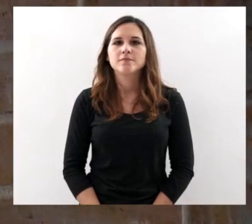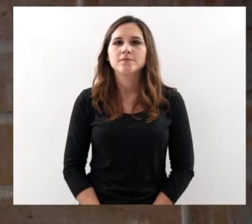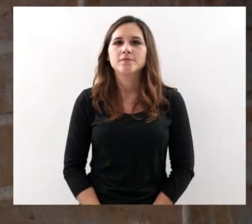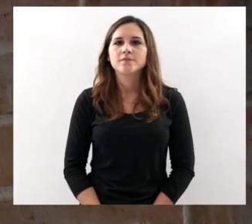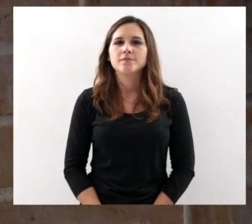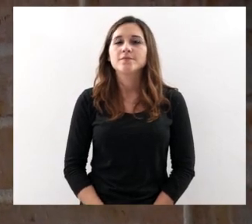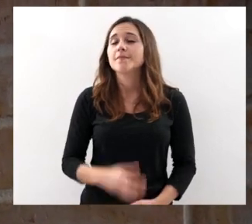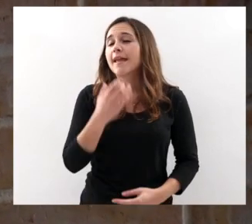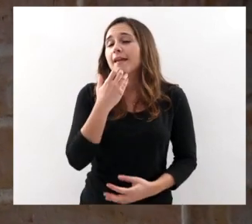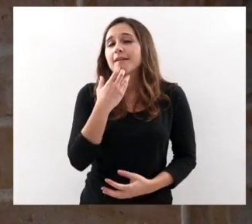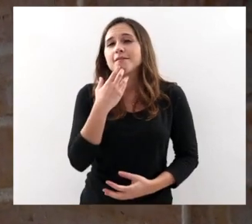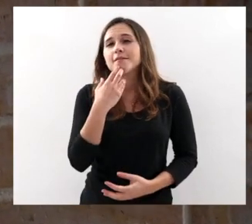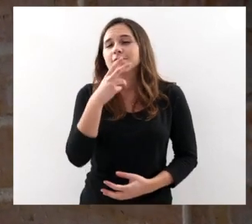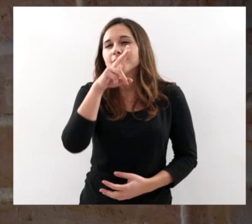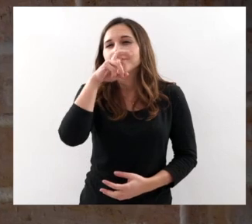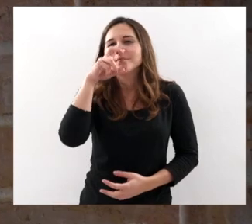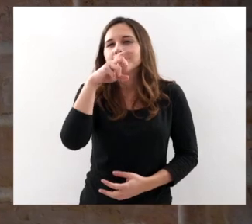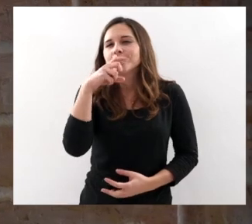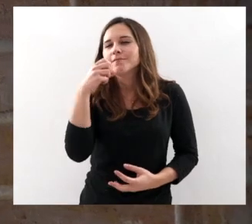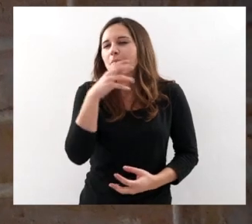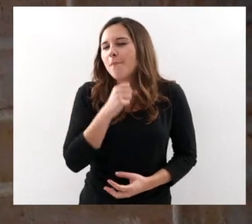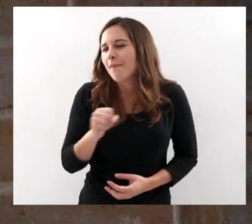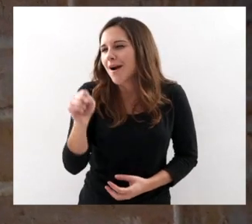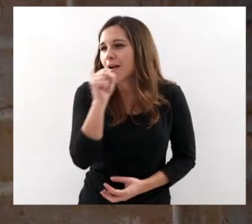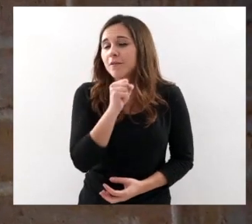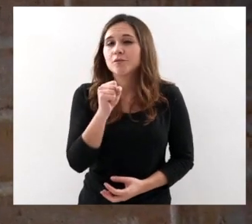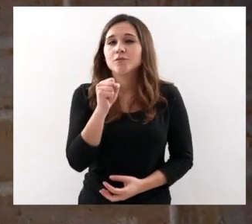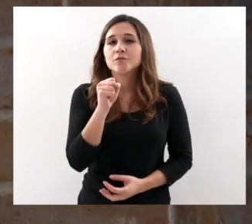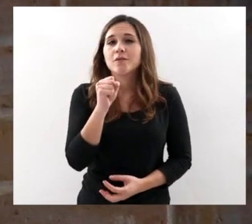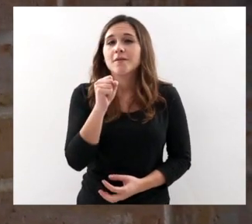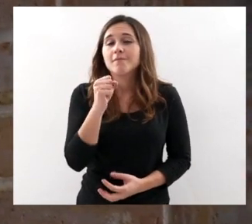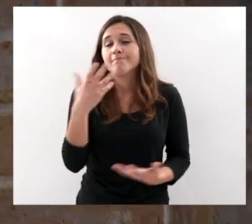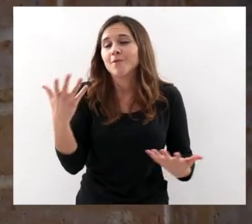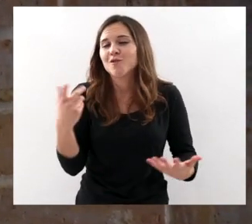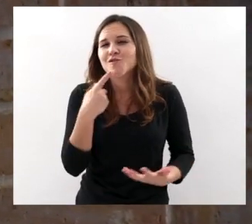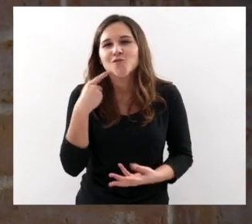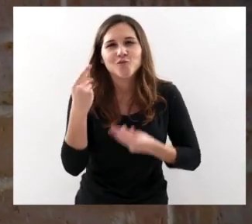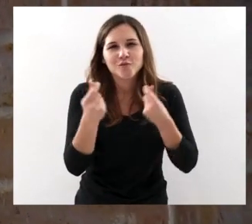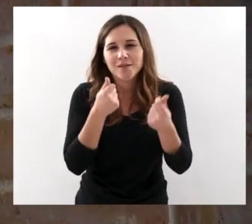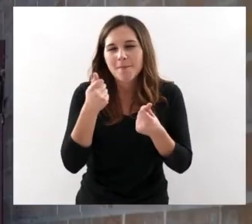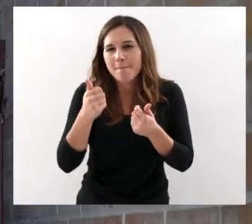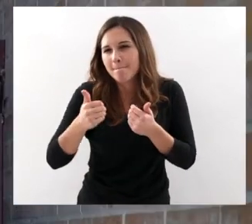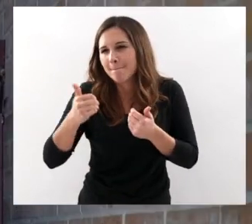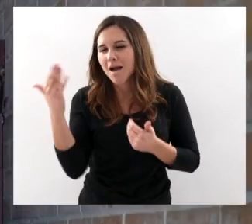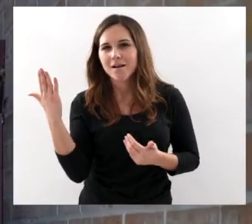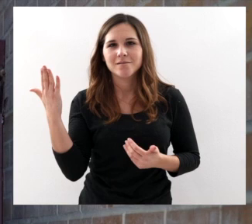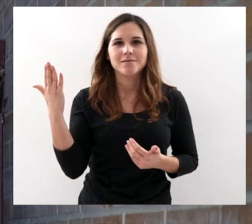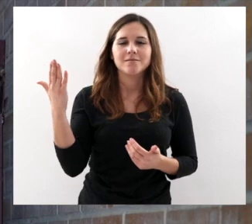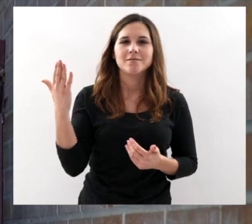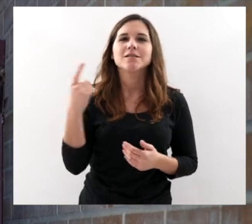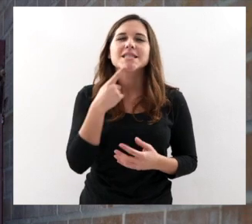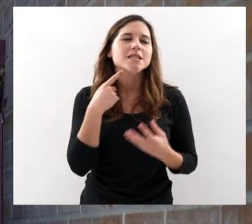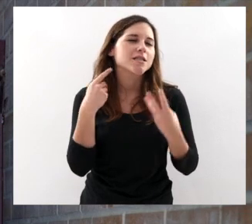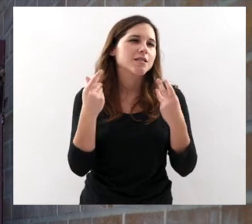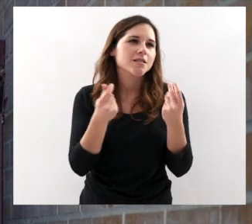Y si es una delicia Disfrutar del aroma Mucho más es disfrutar En la fase gustativa De su sabor